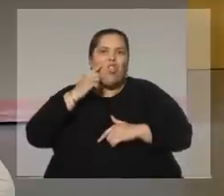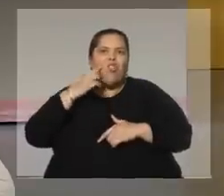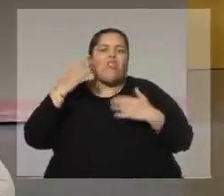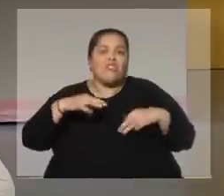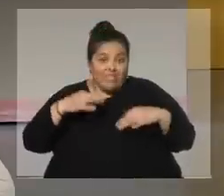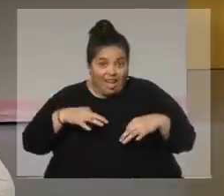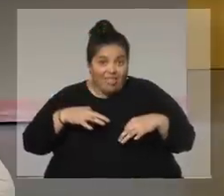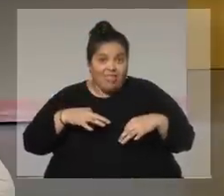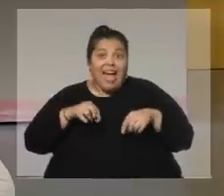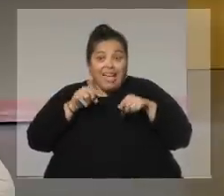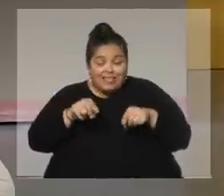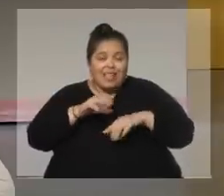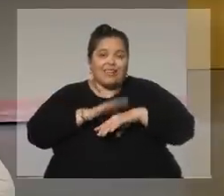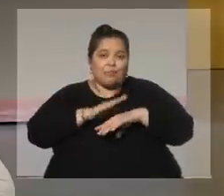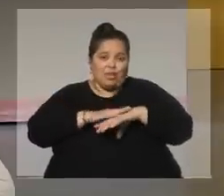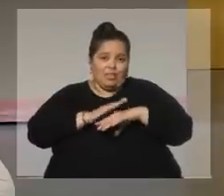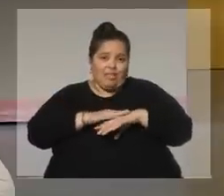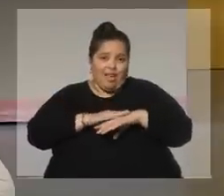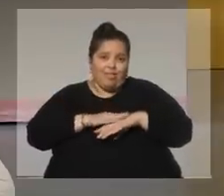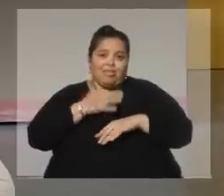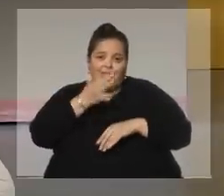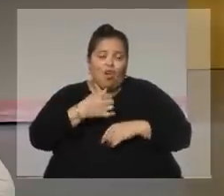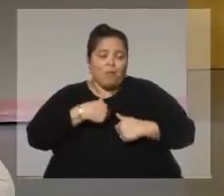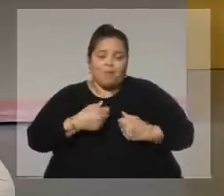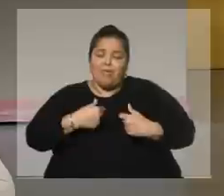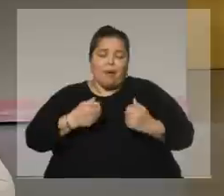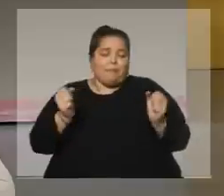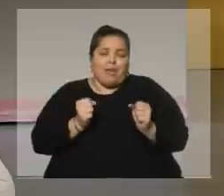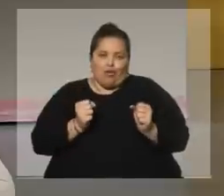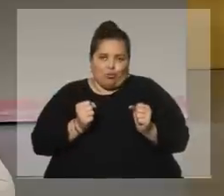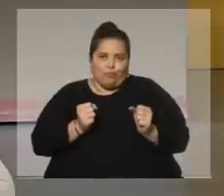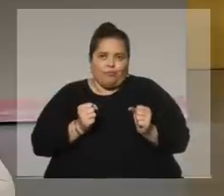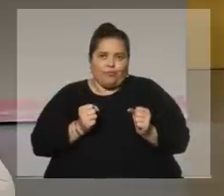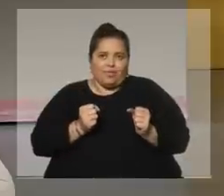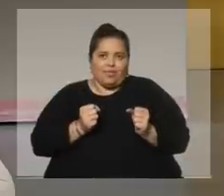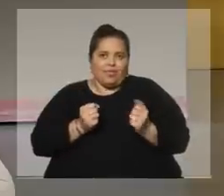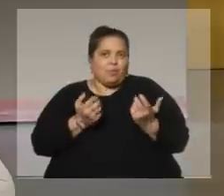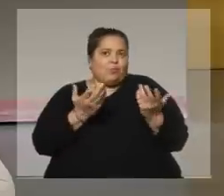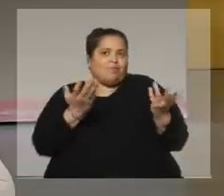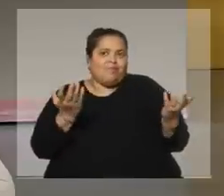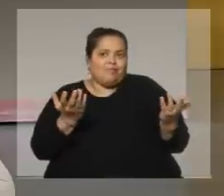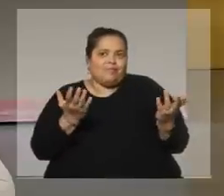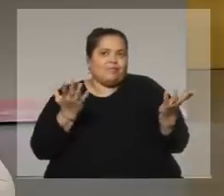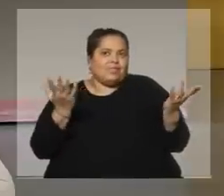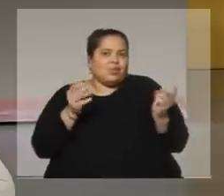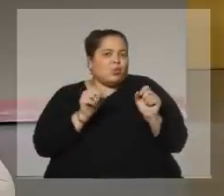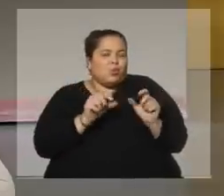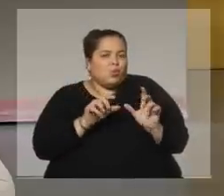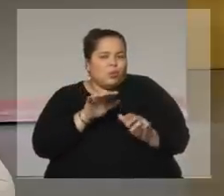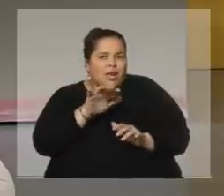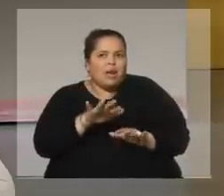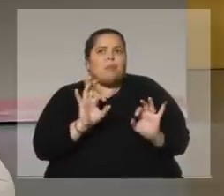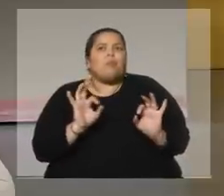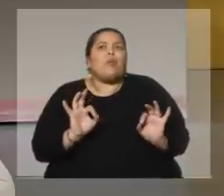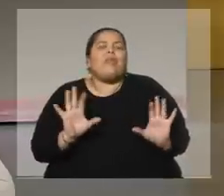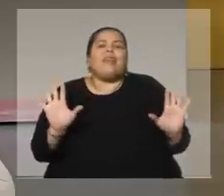responsabilidad, a esa responsabilidad. Un ser... Sí. Es muy delicado.